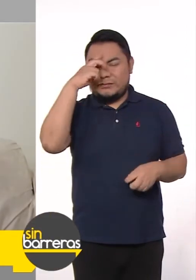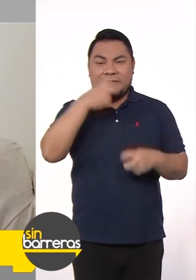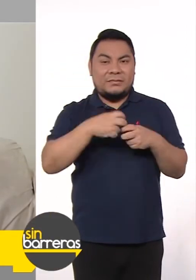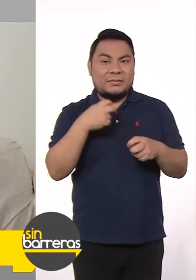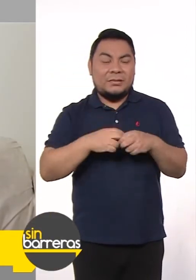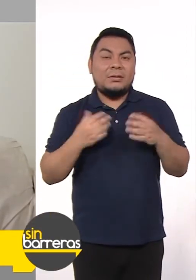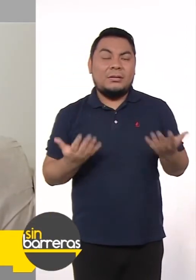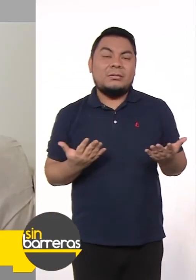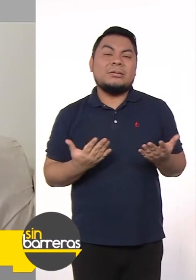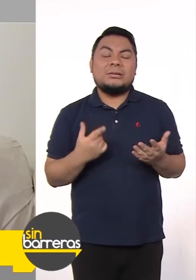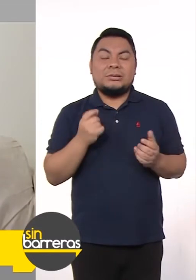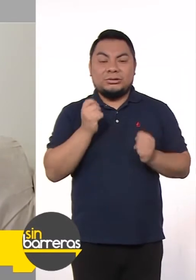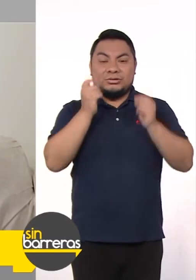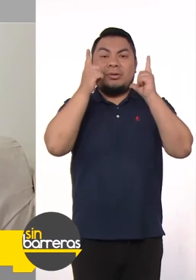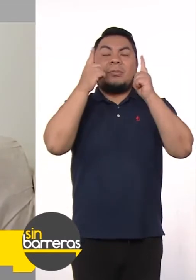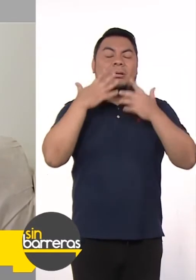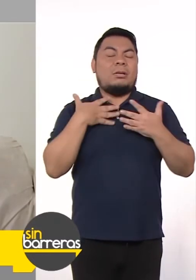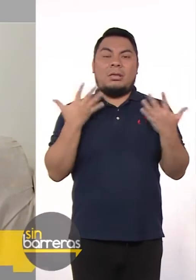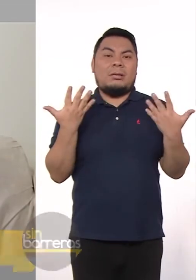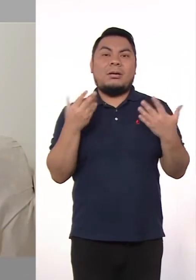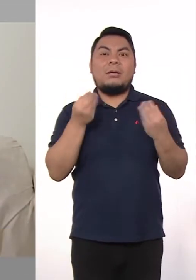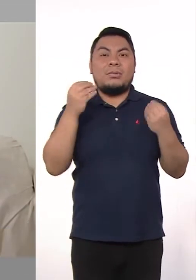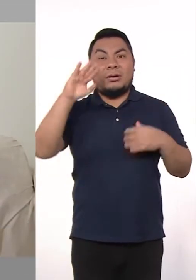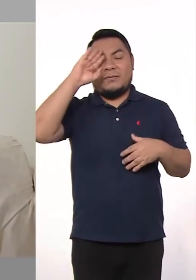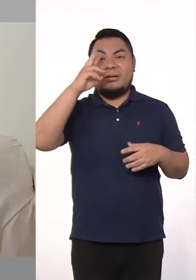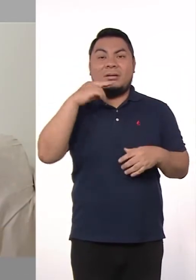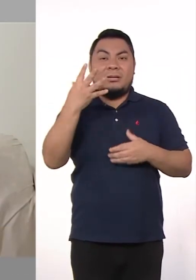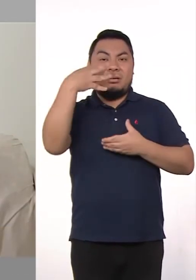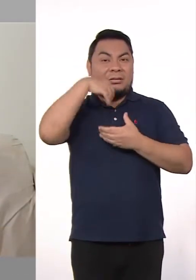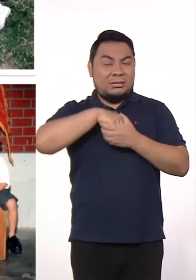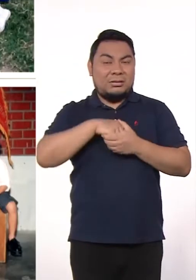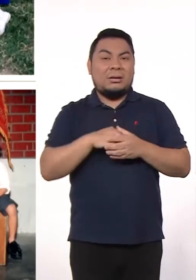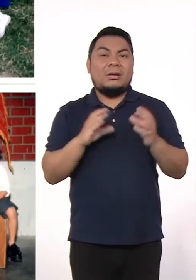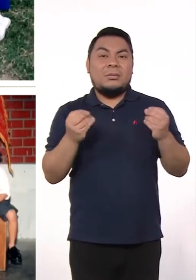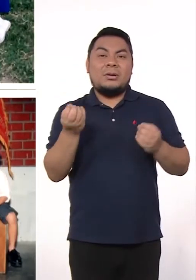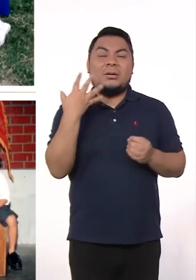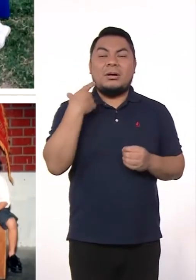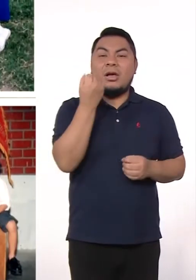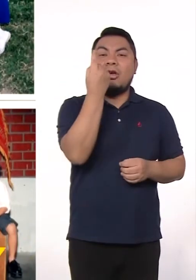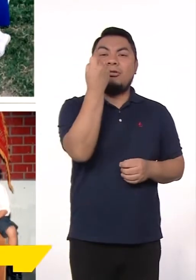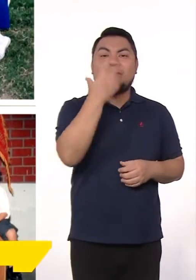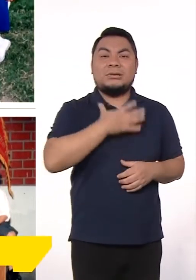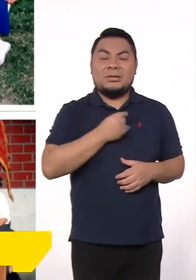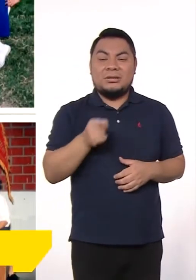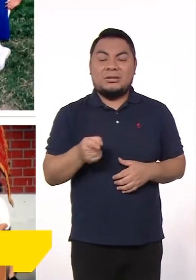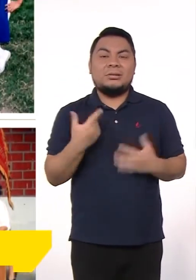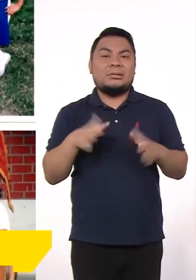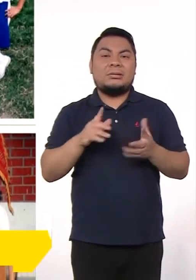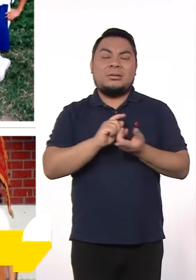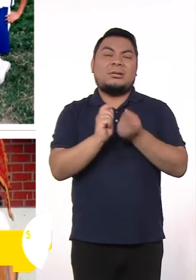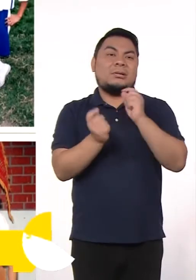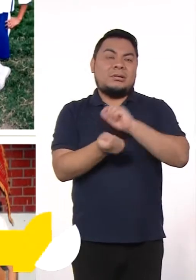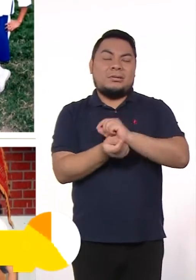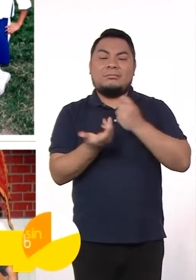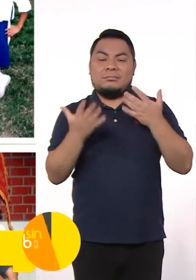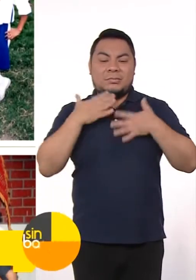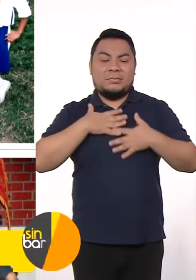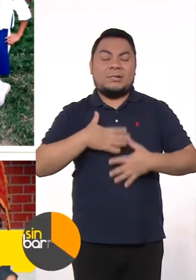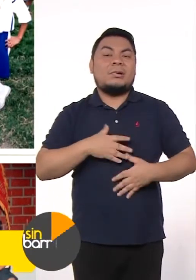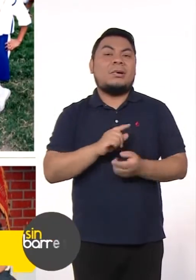chocante por el tema de que debido a la edad de 11 años uno que obviamente